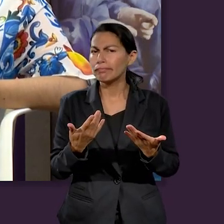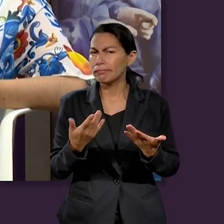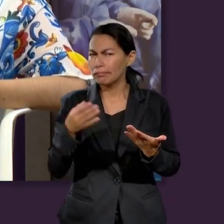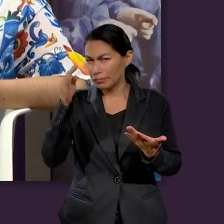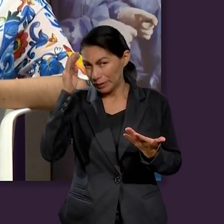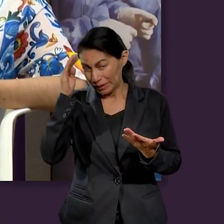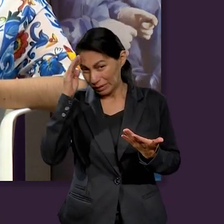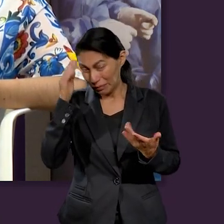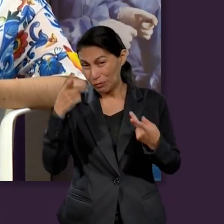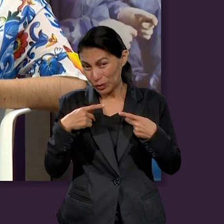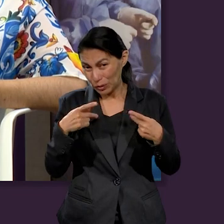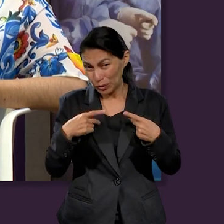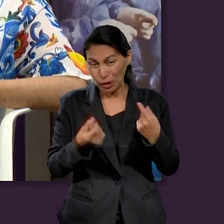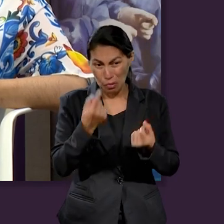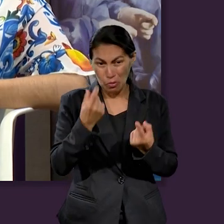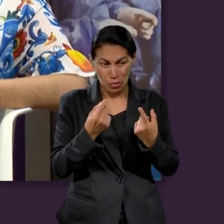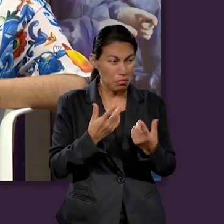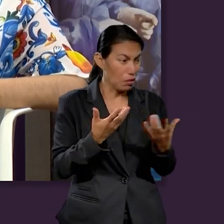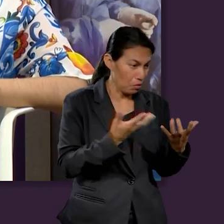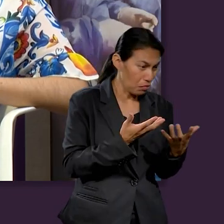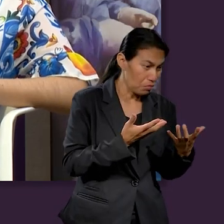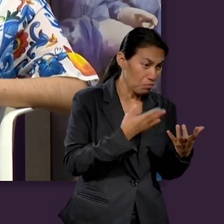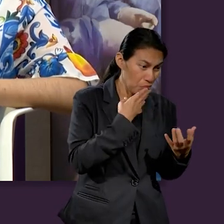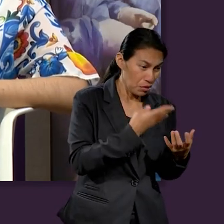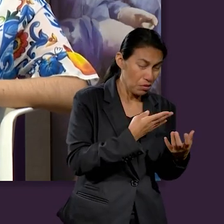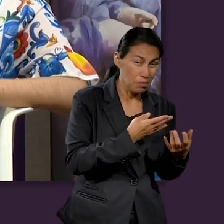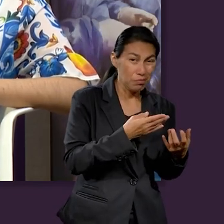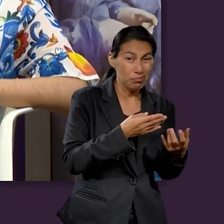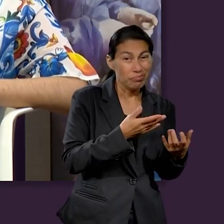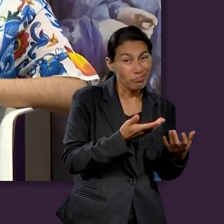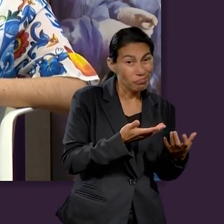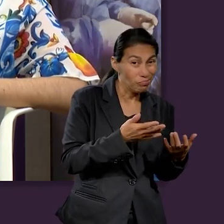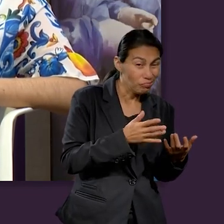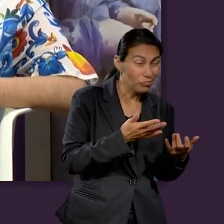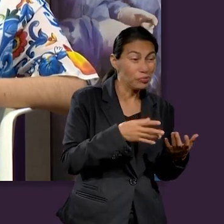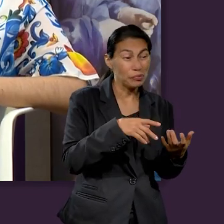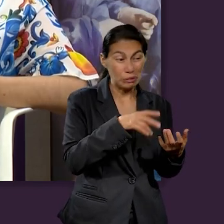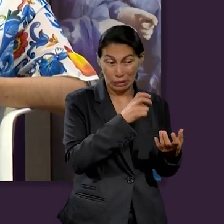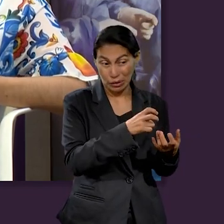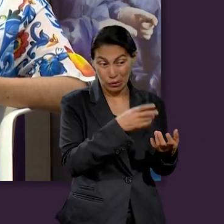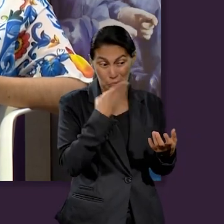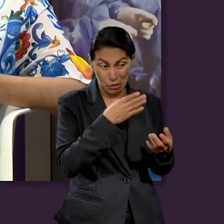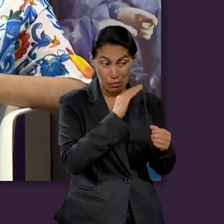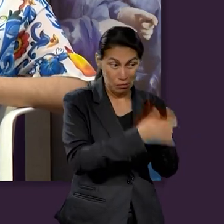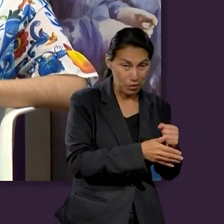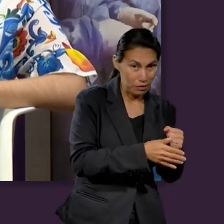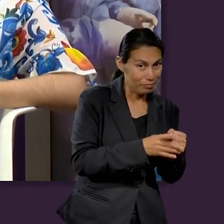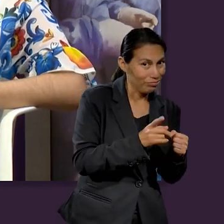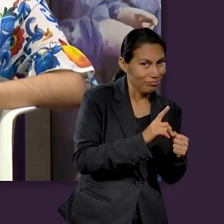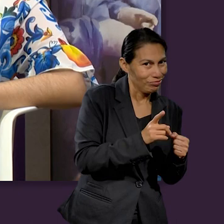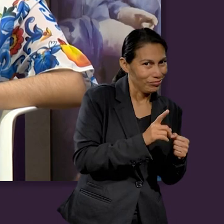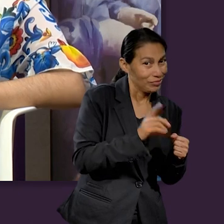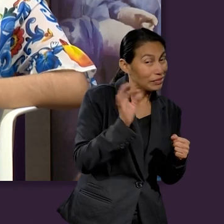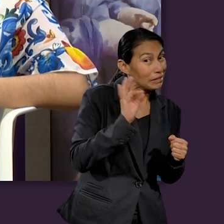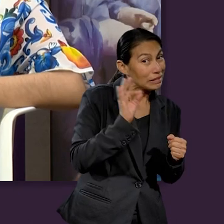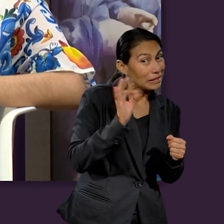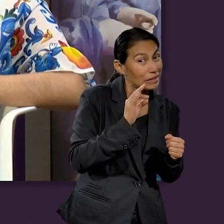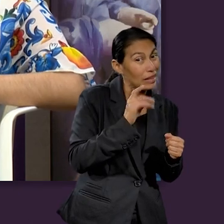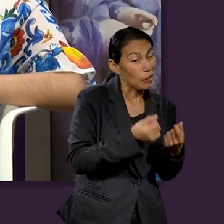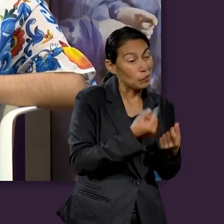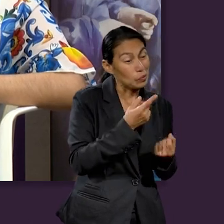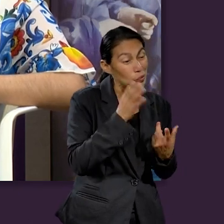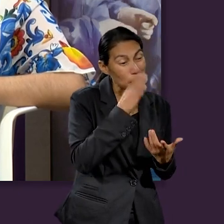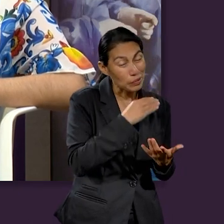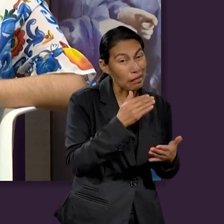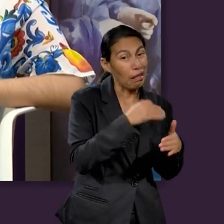Ivette, ¿no? O sea, podría ser un fraude, entonces tenemos que ser conscientes de que alguna gente que sí lo hace, pues o ser consciente de que no